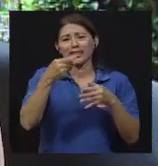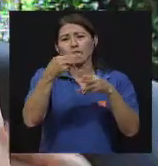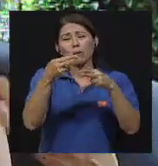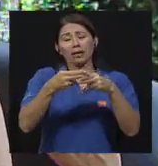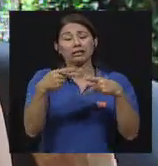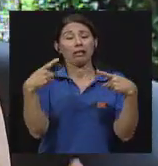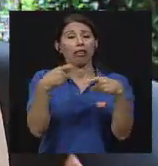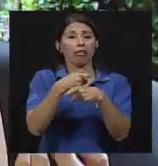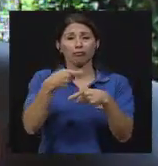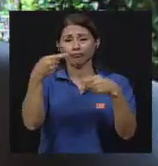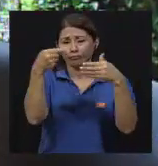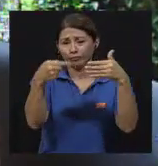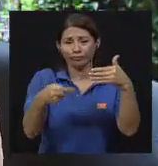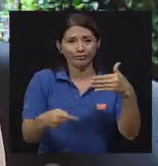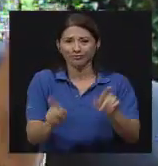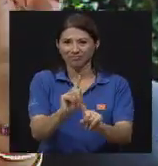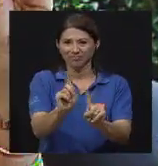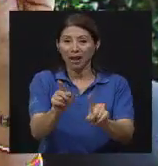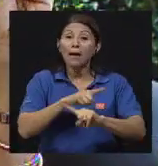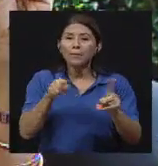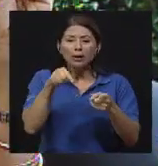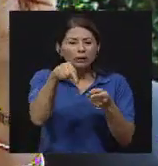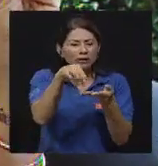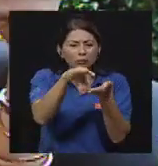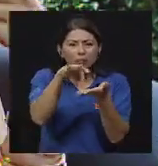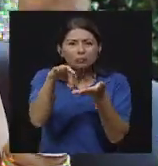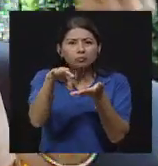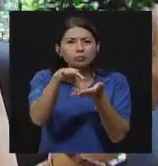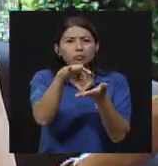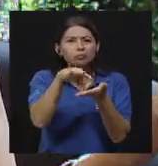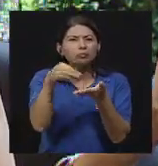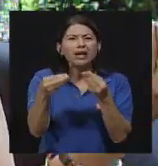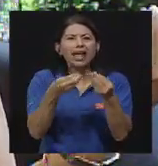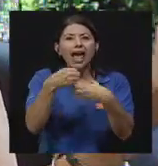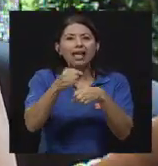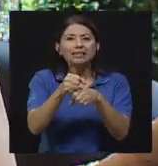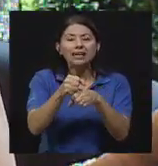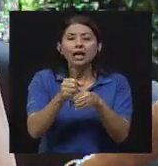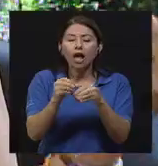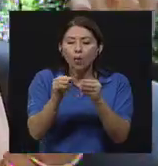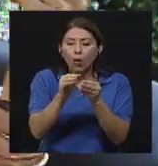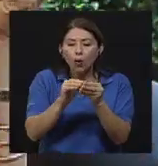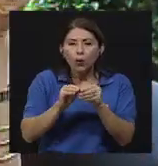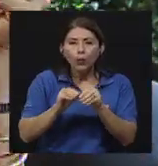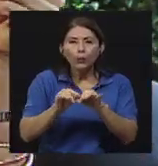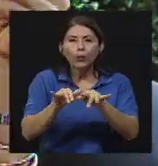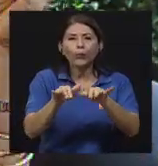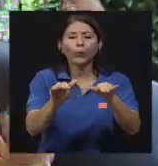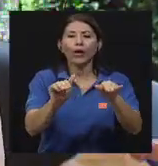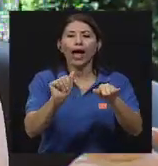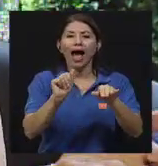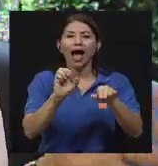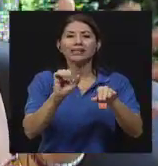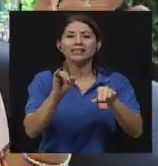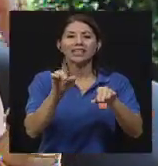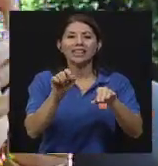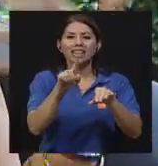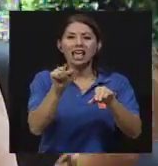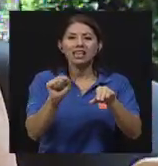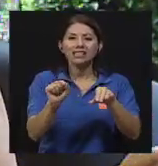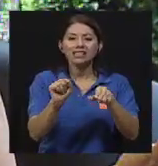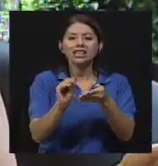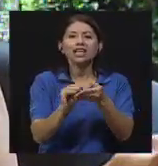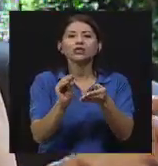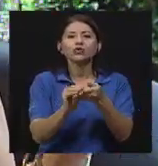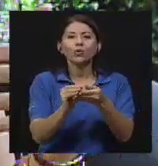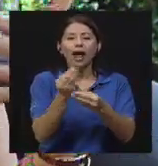complicado, pero sí son microorganismos que generalmente le confieren acidez a los alimentos y que le confieren textura. Usted